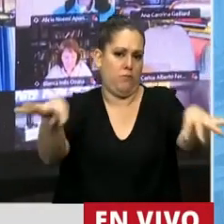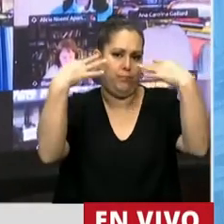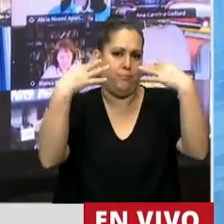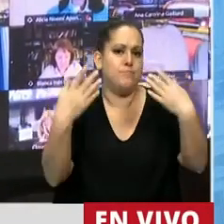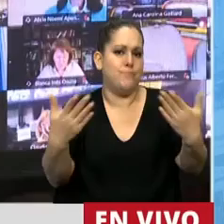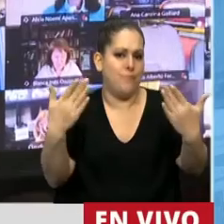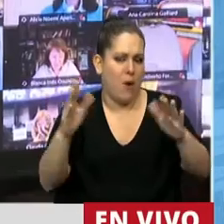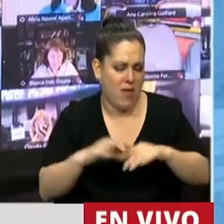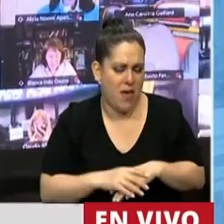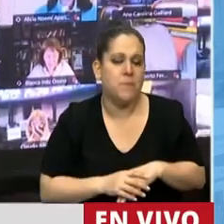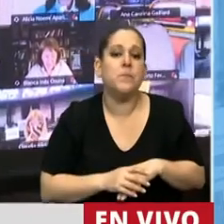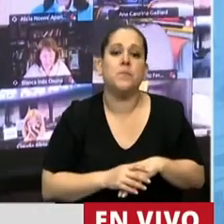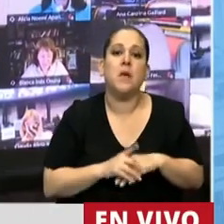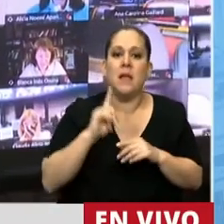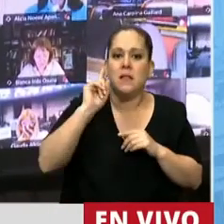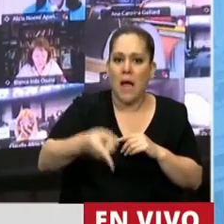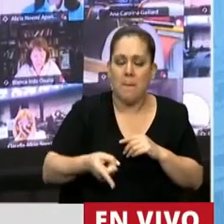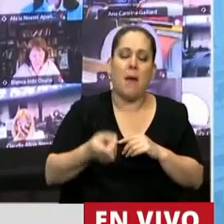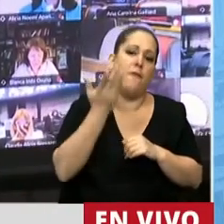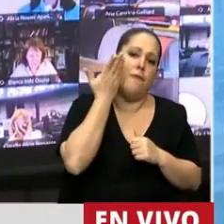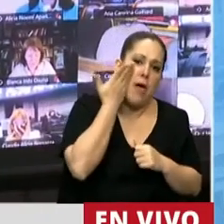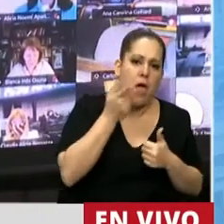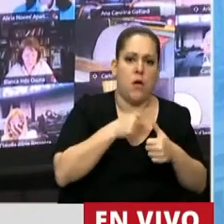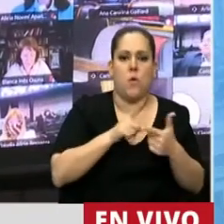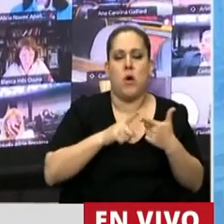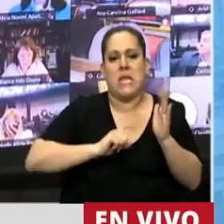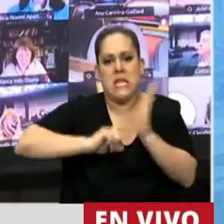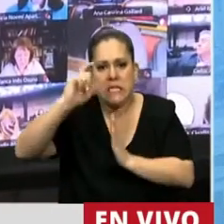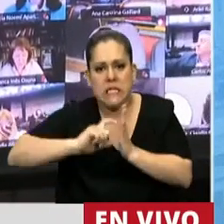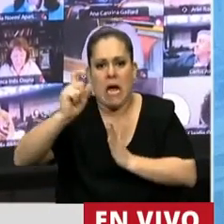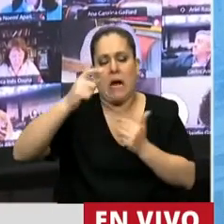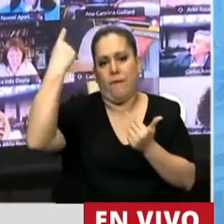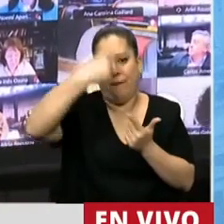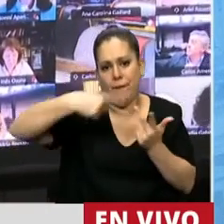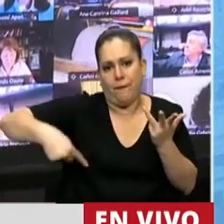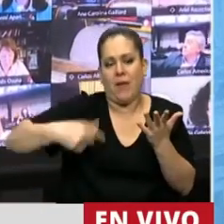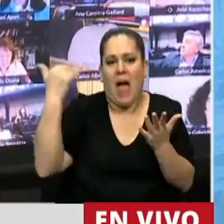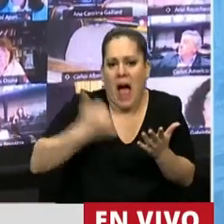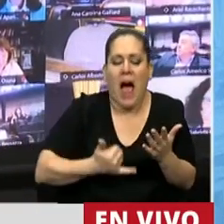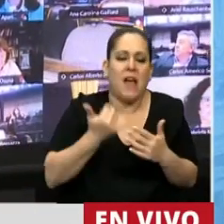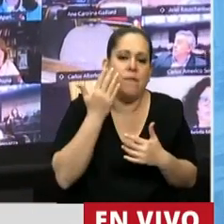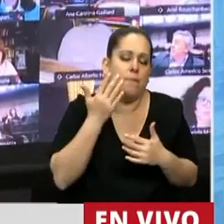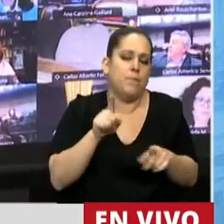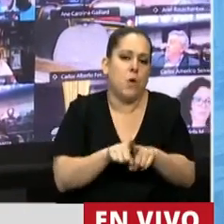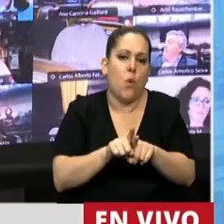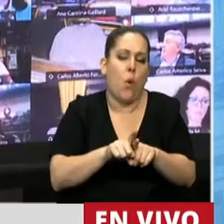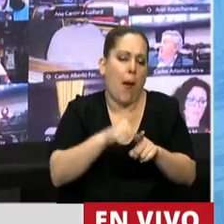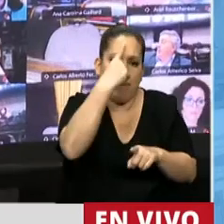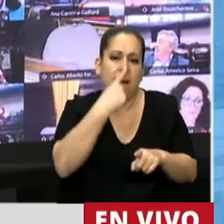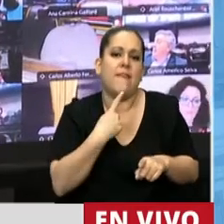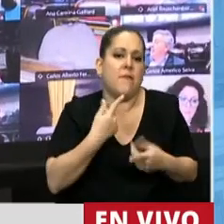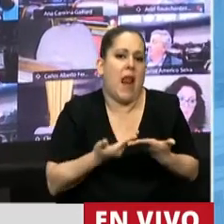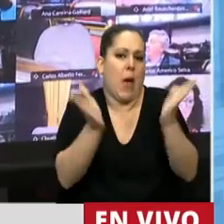y así también lo hacen tanto en Facebook que en Instagram y demás. casi todas estas